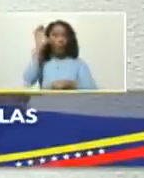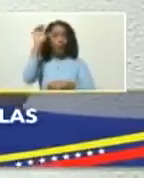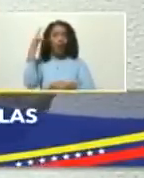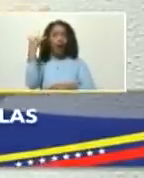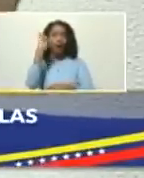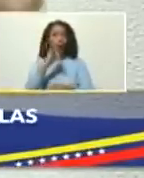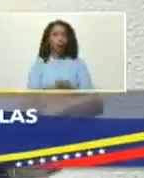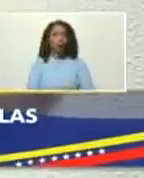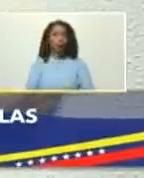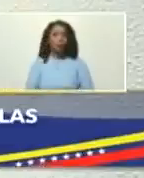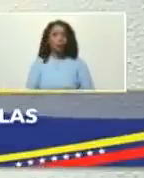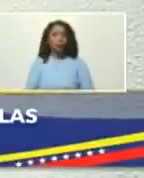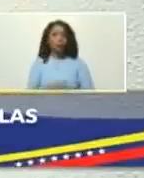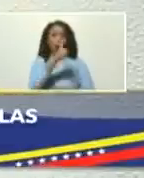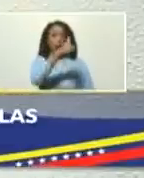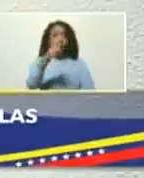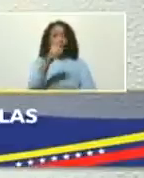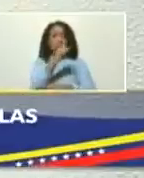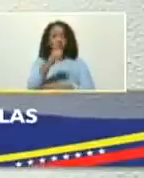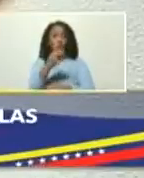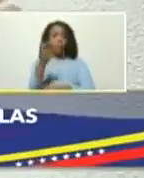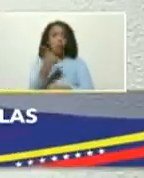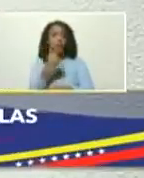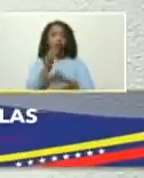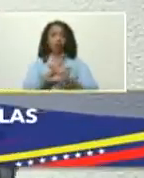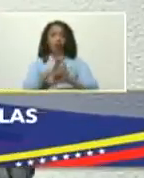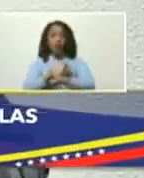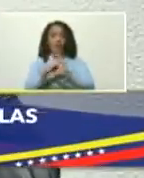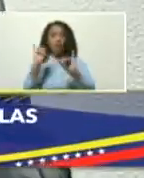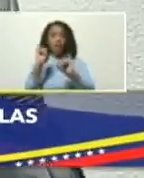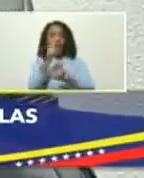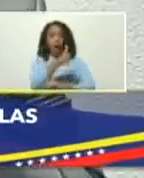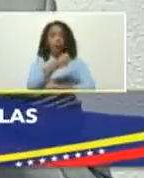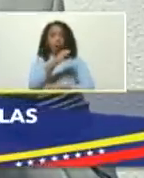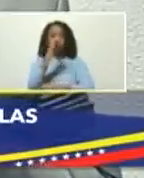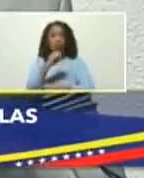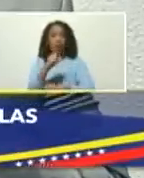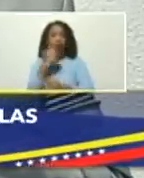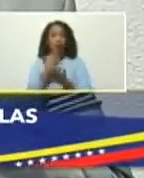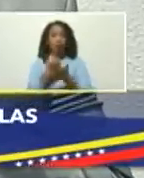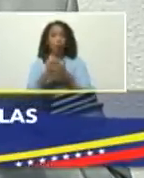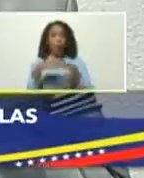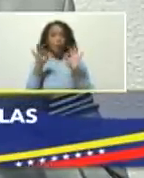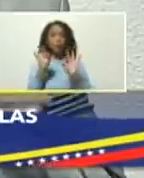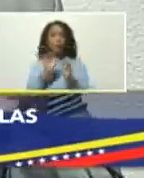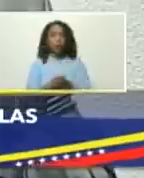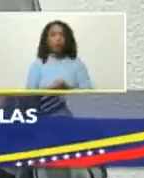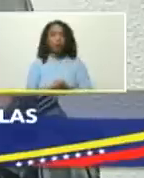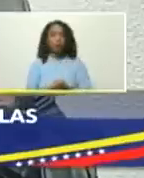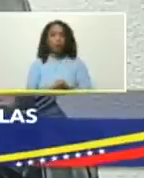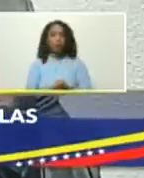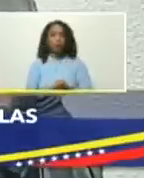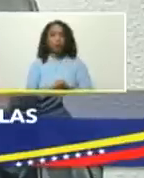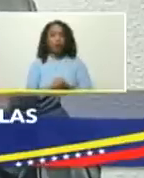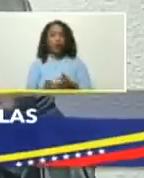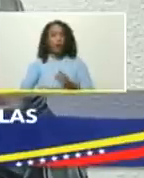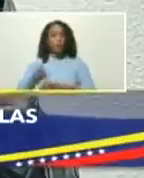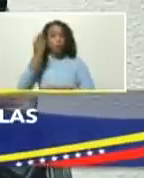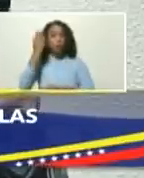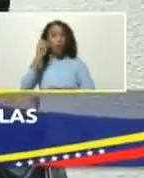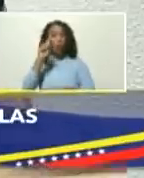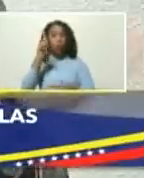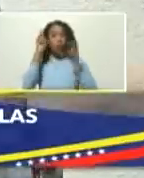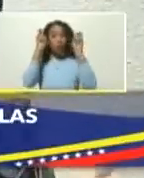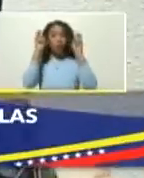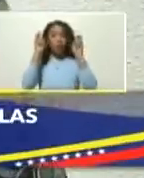que cada zona usted lo decía ya para terminar que cada zona económica especial transversalidades fundamentales una de las